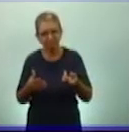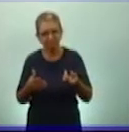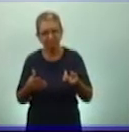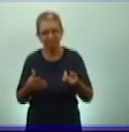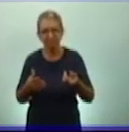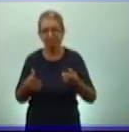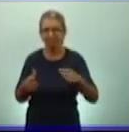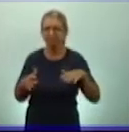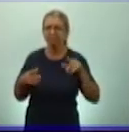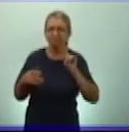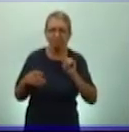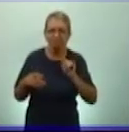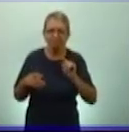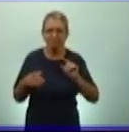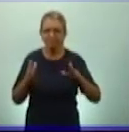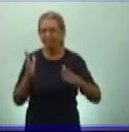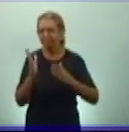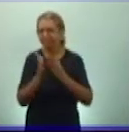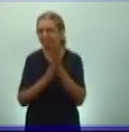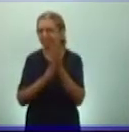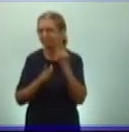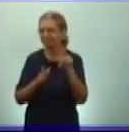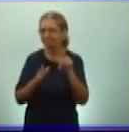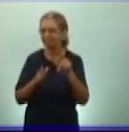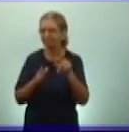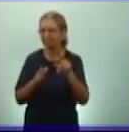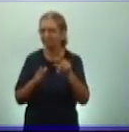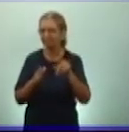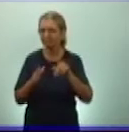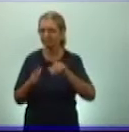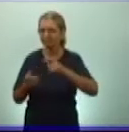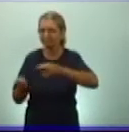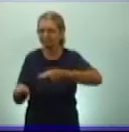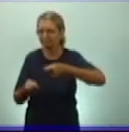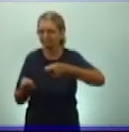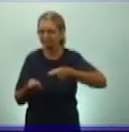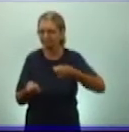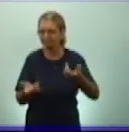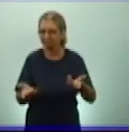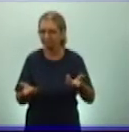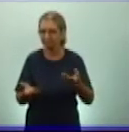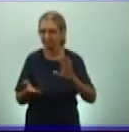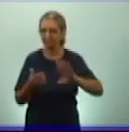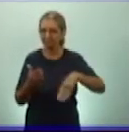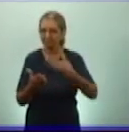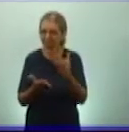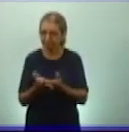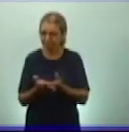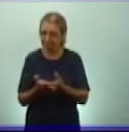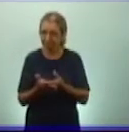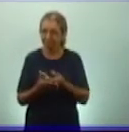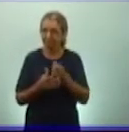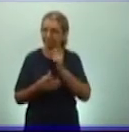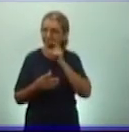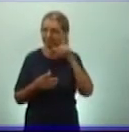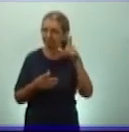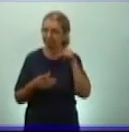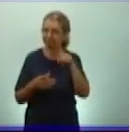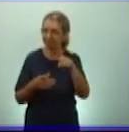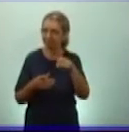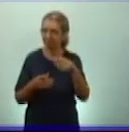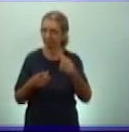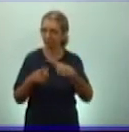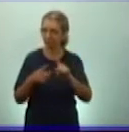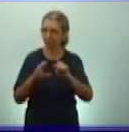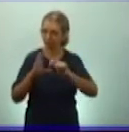fue posible entonces desarrollar esa agricultura en esas condiciones? Les propongo entonces, para descubrir esa respuesta, que veamos también